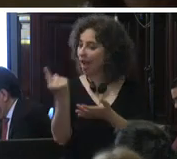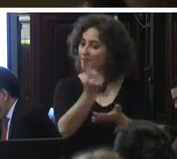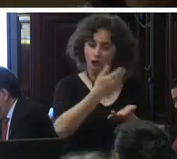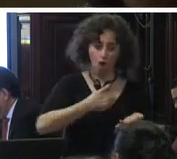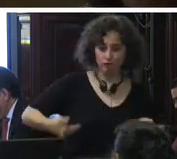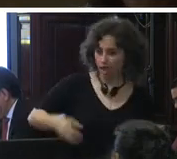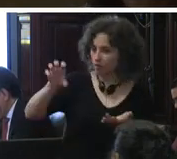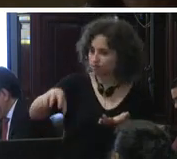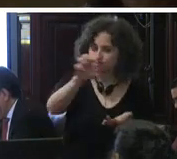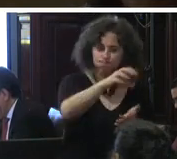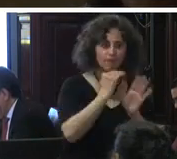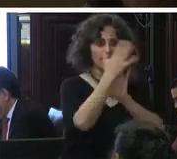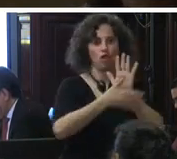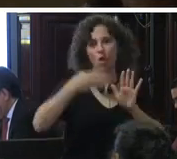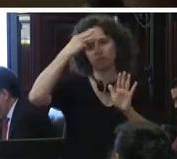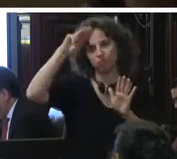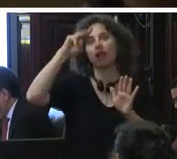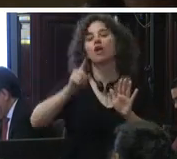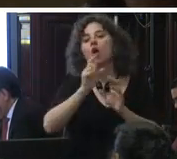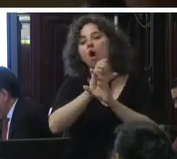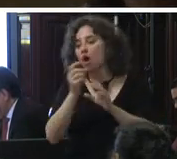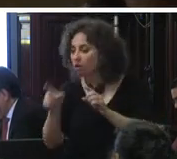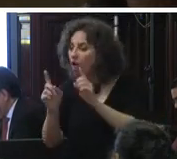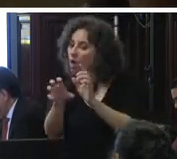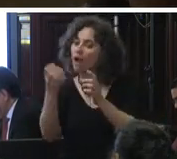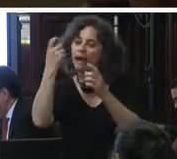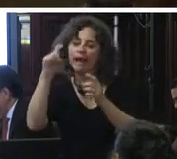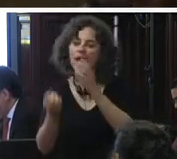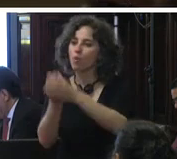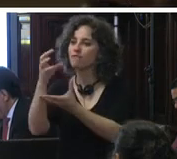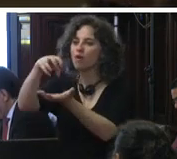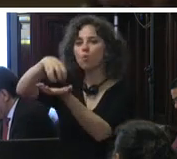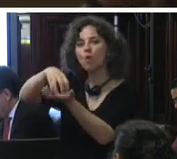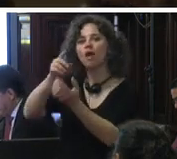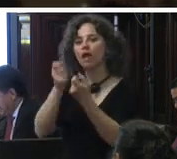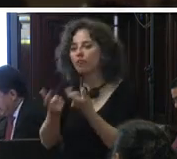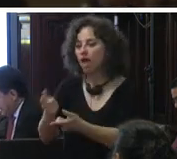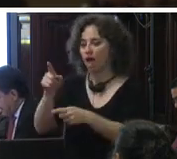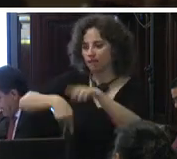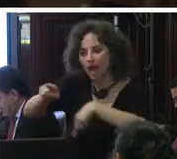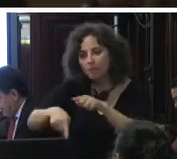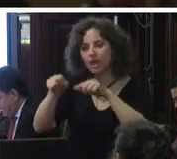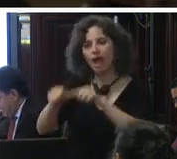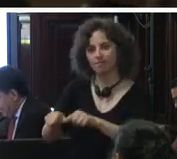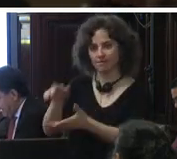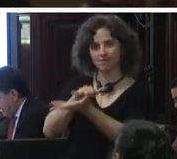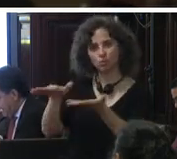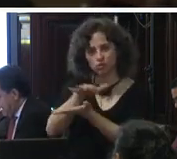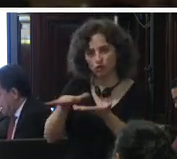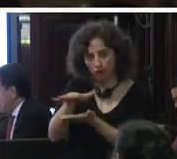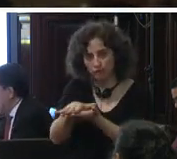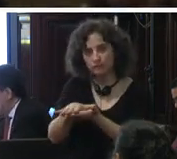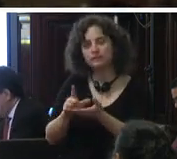las entidades federativas del país deben crear las áreas que atiendan tramiten y den efectiva respuesta a este tema f